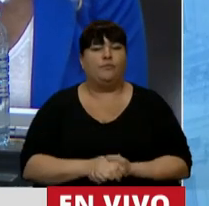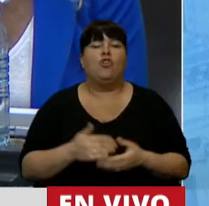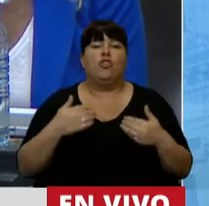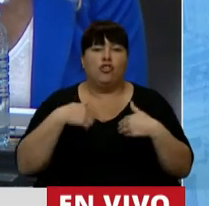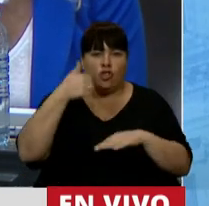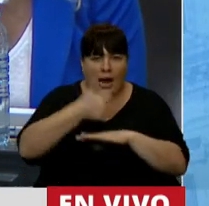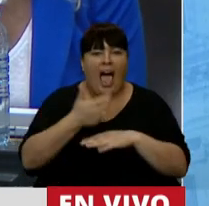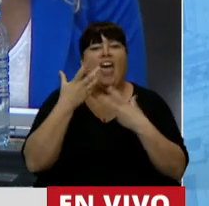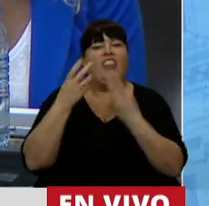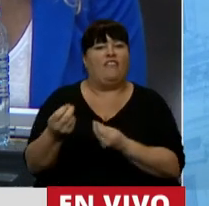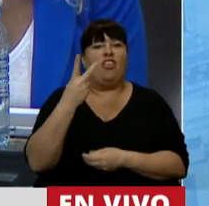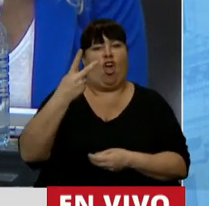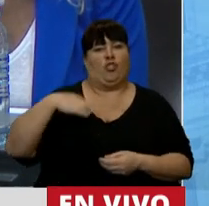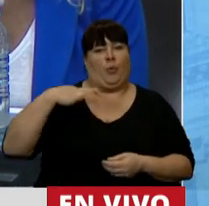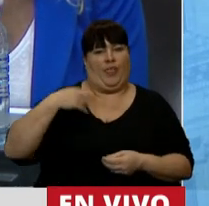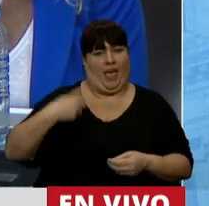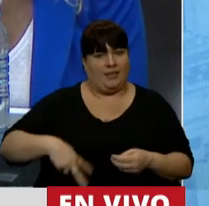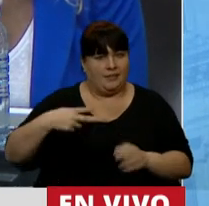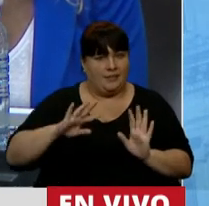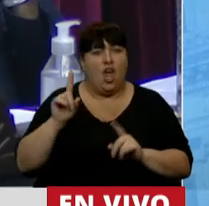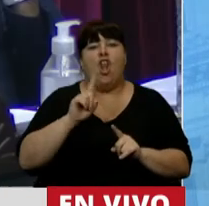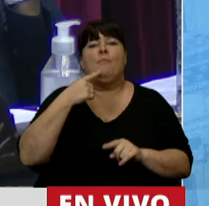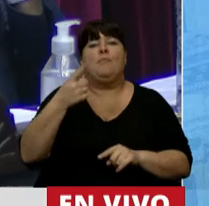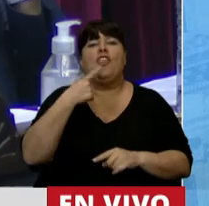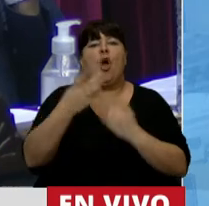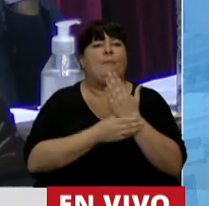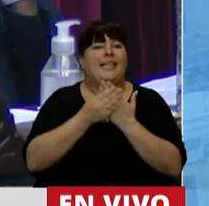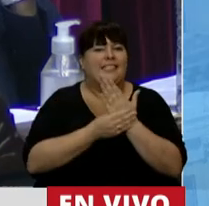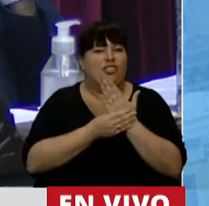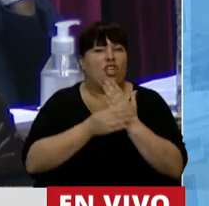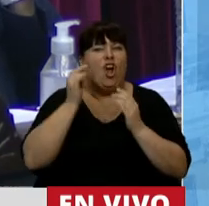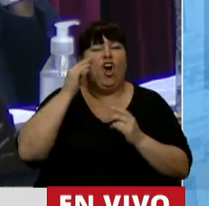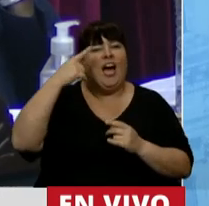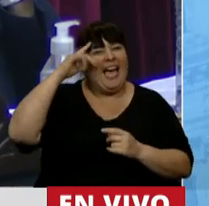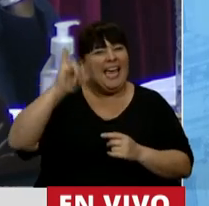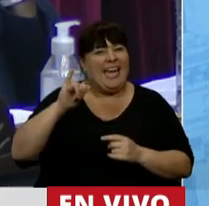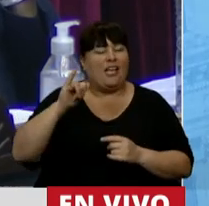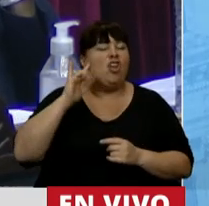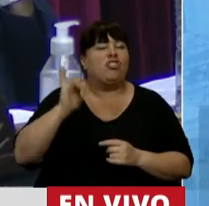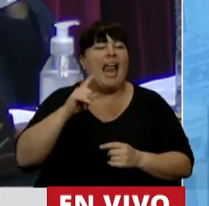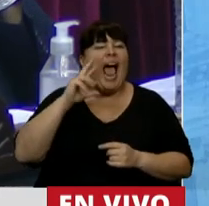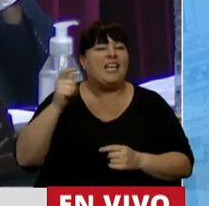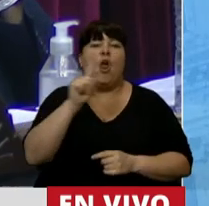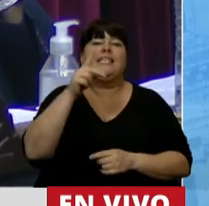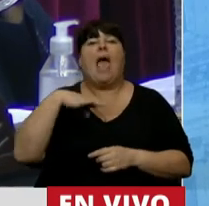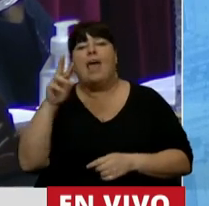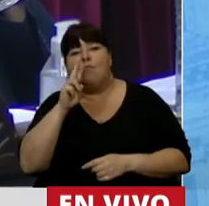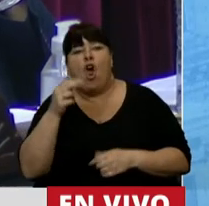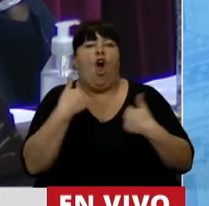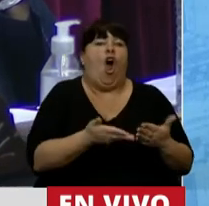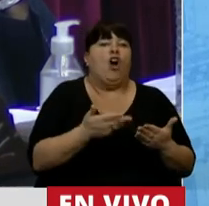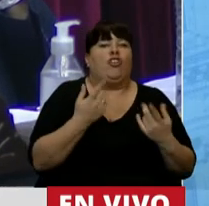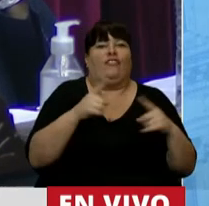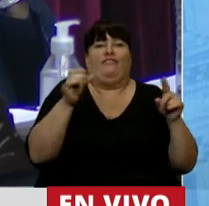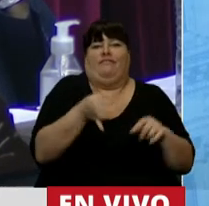yo estoy acá para defender las dos vidas, no como dijo el Ministro Quines González García, no es la vida de la mujer y lo otro es